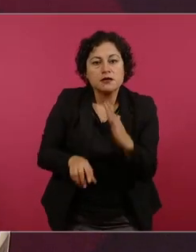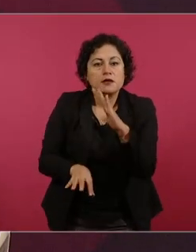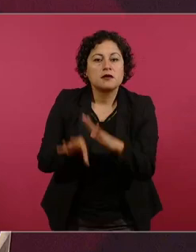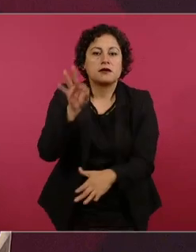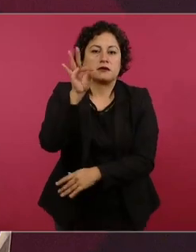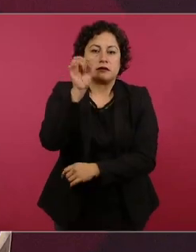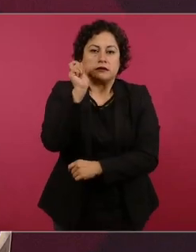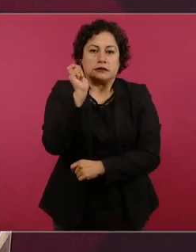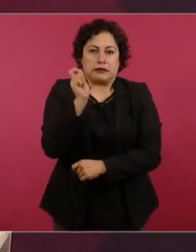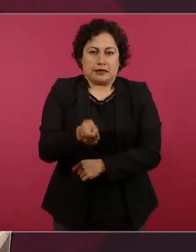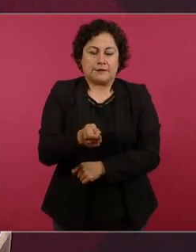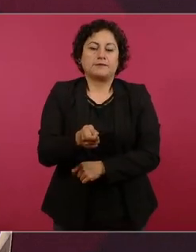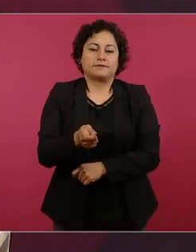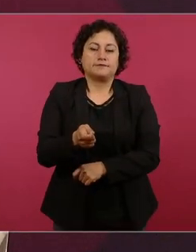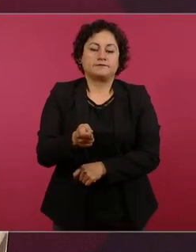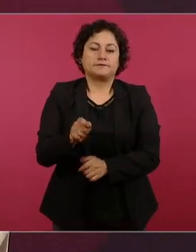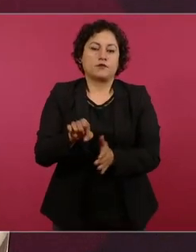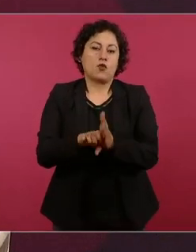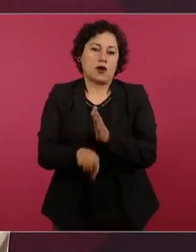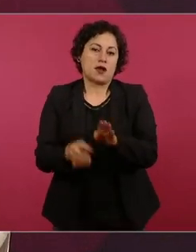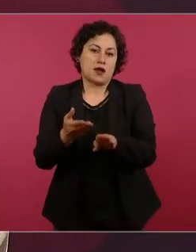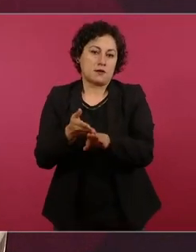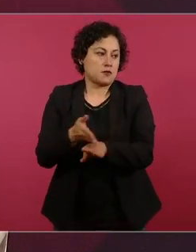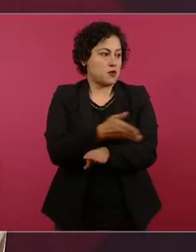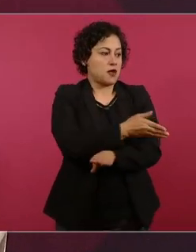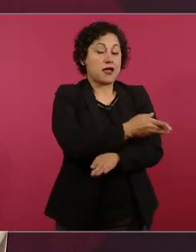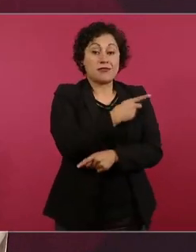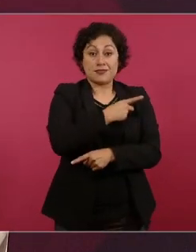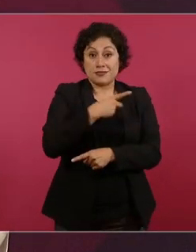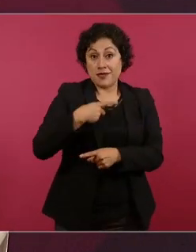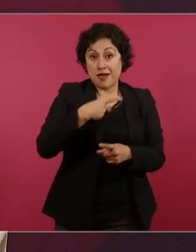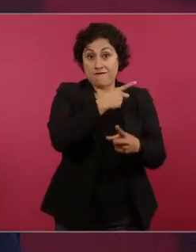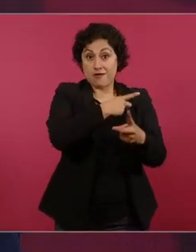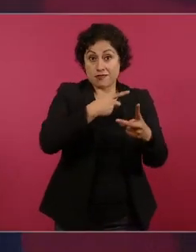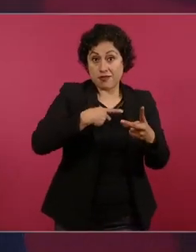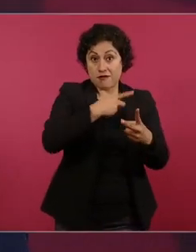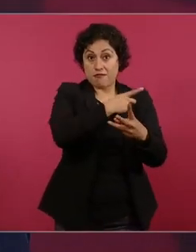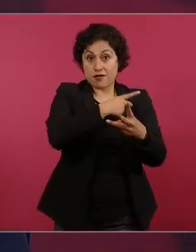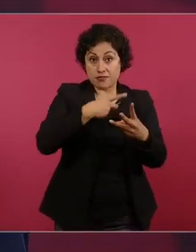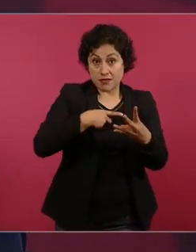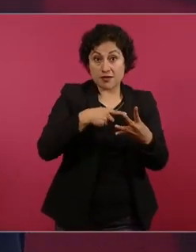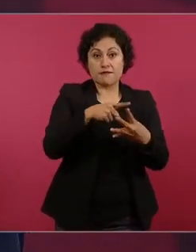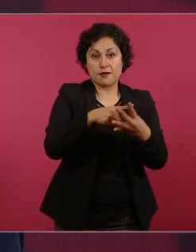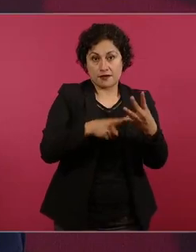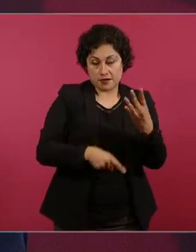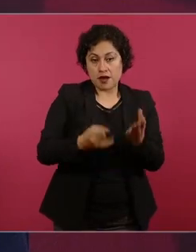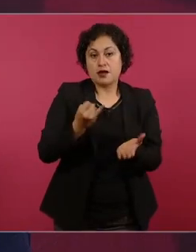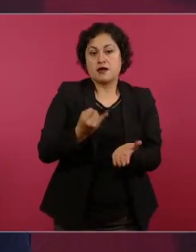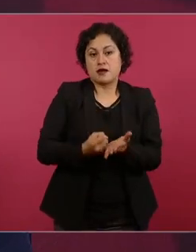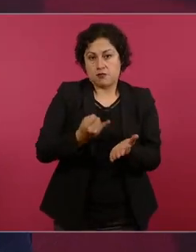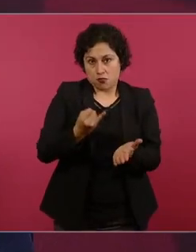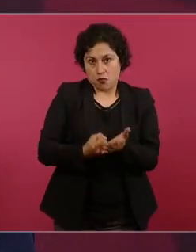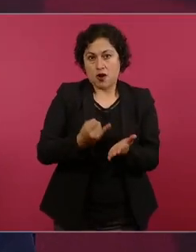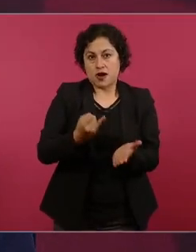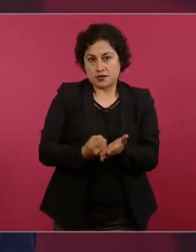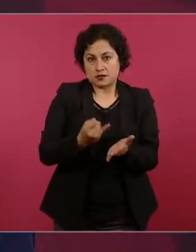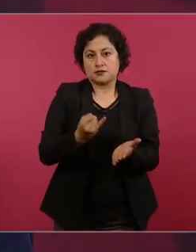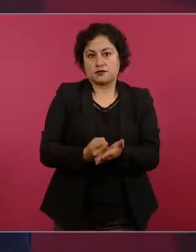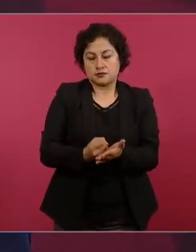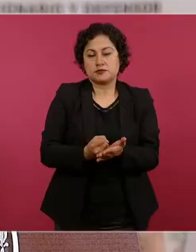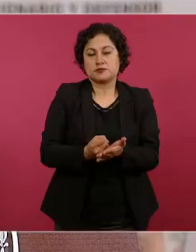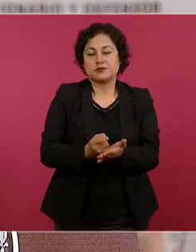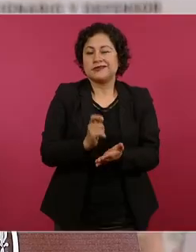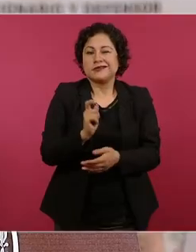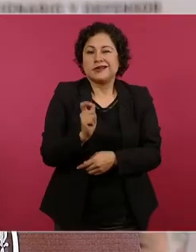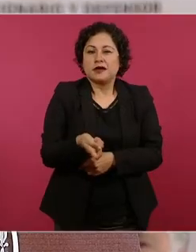de los créditos fiscales que son los adeudos de los impuestos por desconsolidación que son los que se